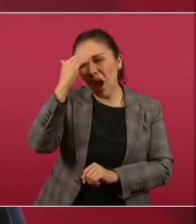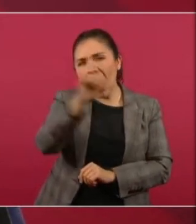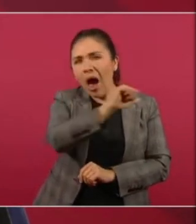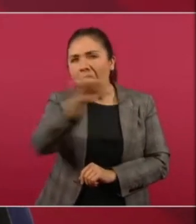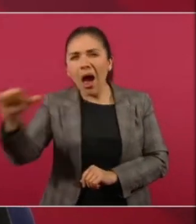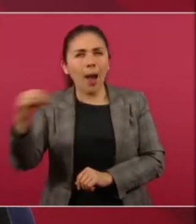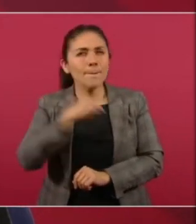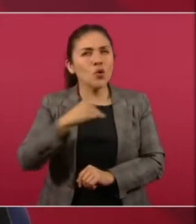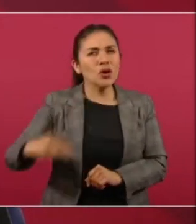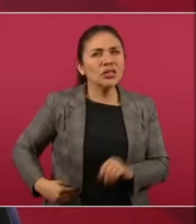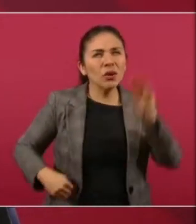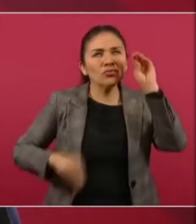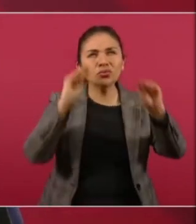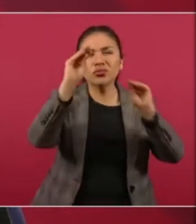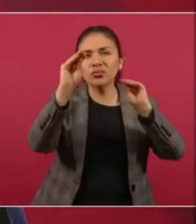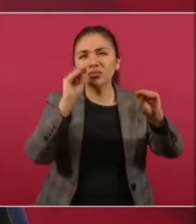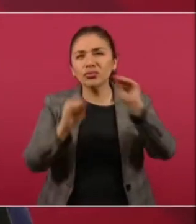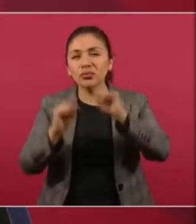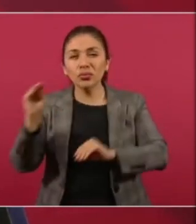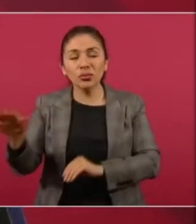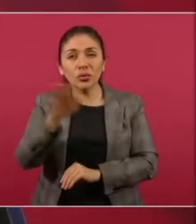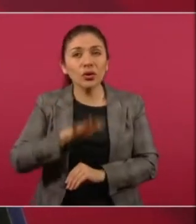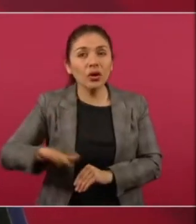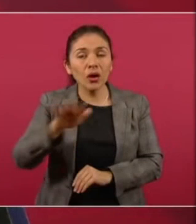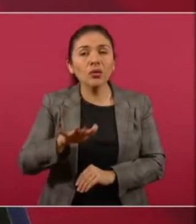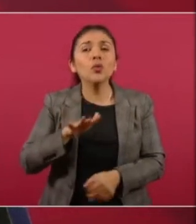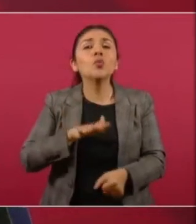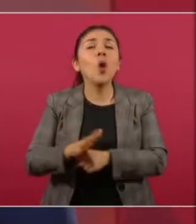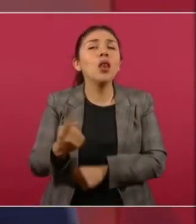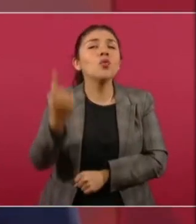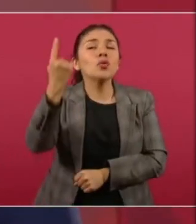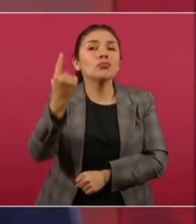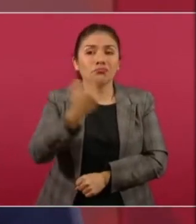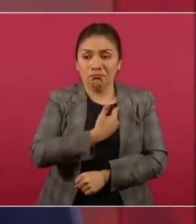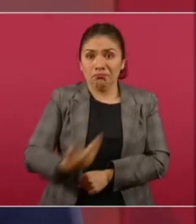municipios de México que el presidente de México.